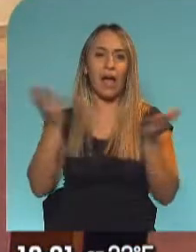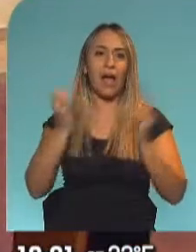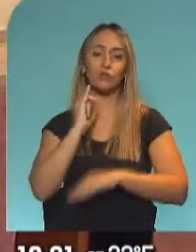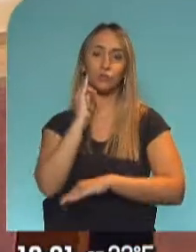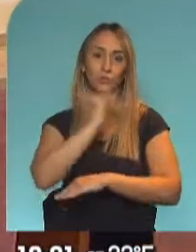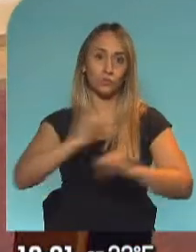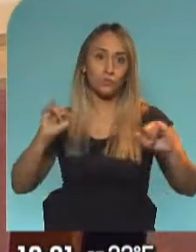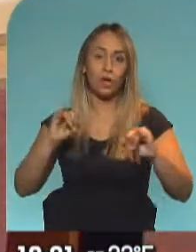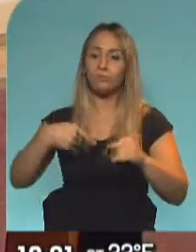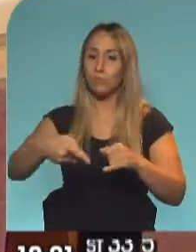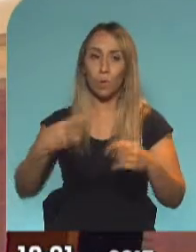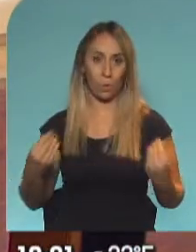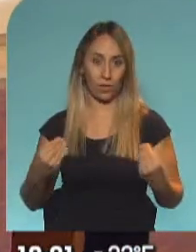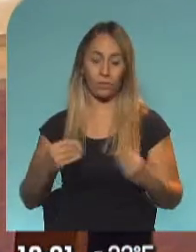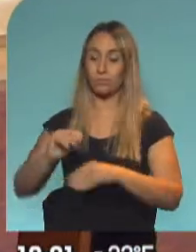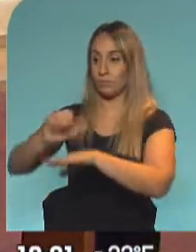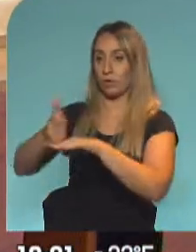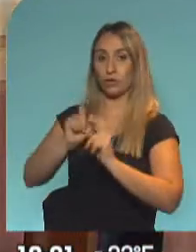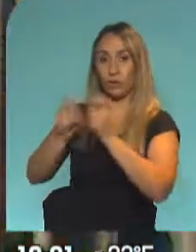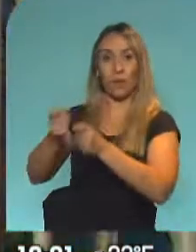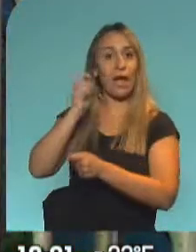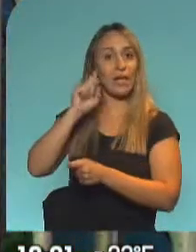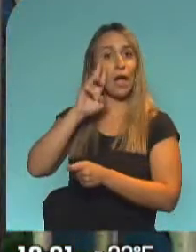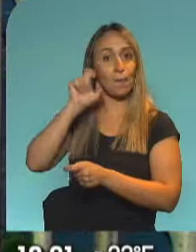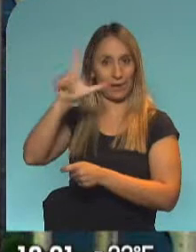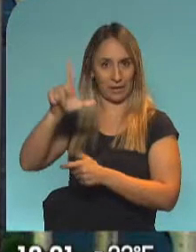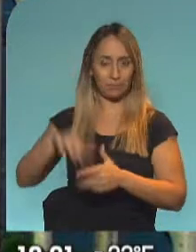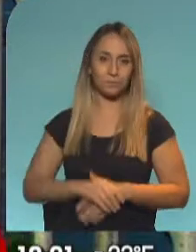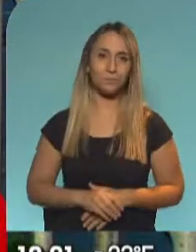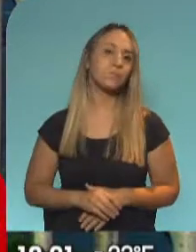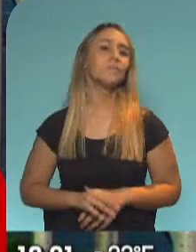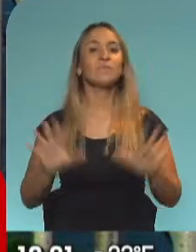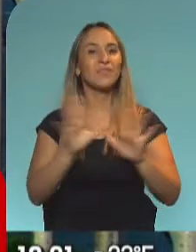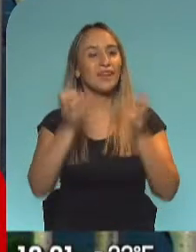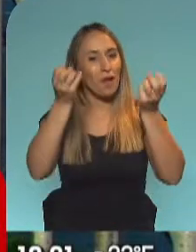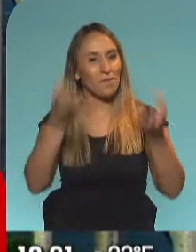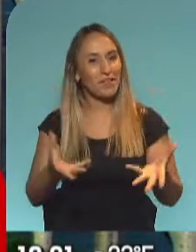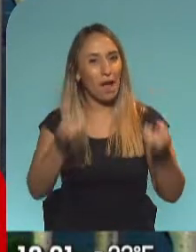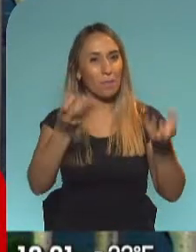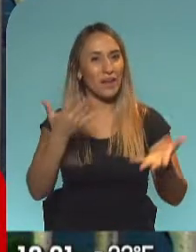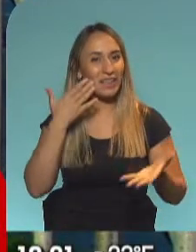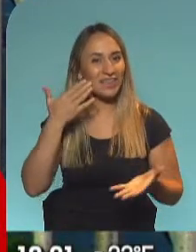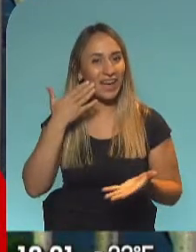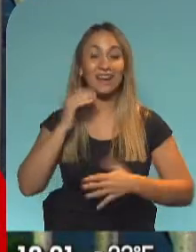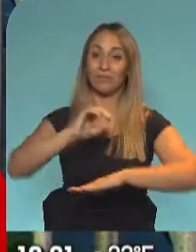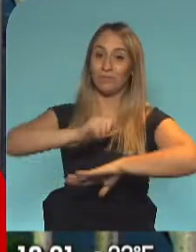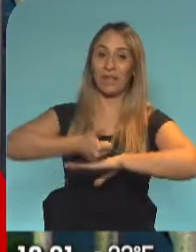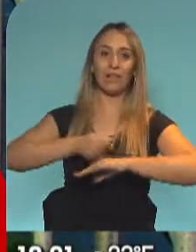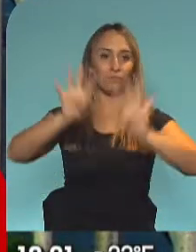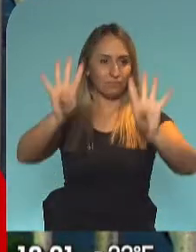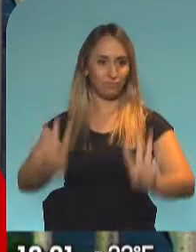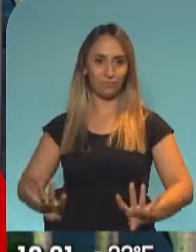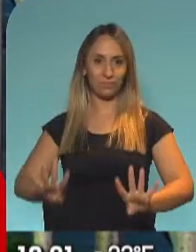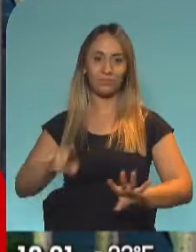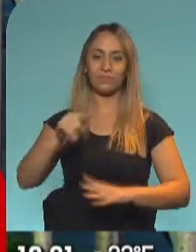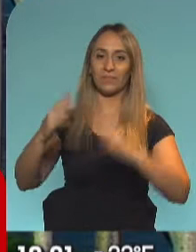lo que sucede allí donde está Gabriel Gamarra. Gabriel, buenas tardes. ¿Cómo le va? Muy buenas tardes. Estamos aquí en la esplanada de la Casa Rosada.